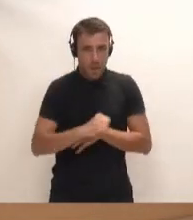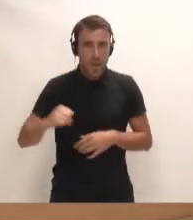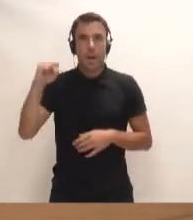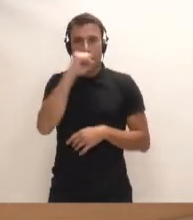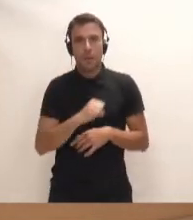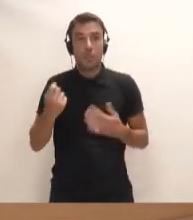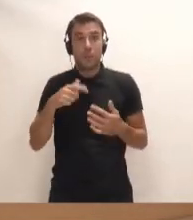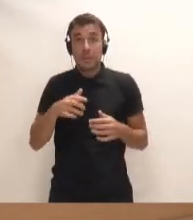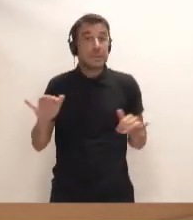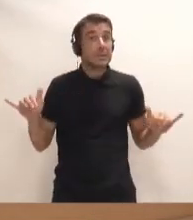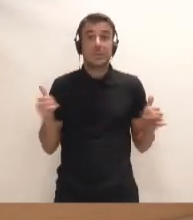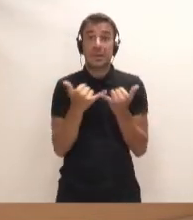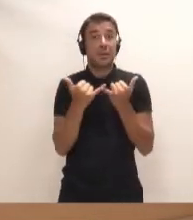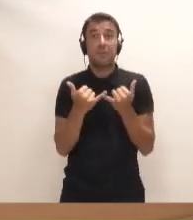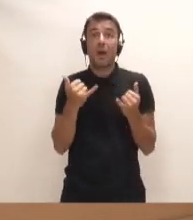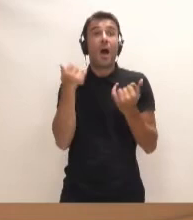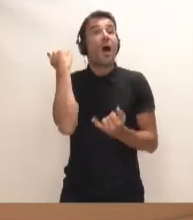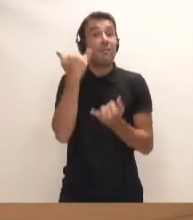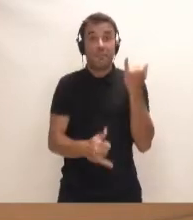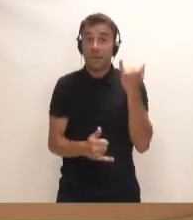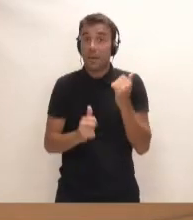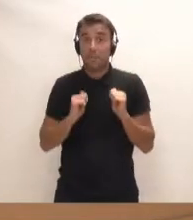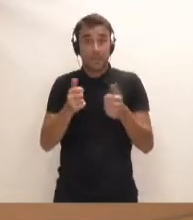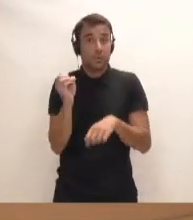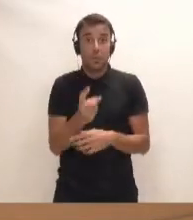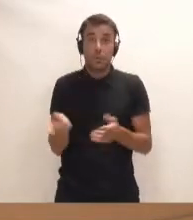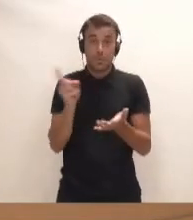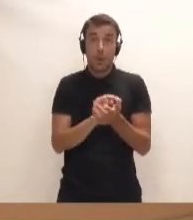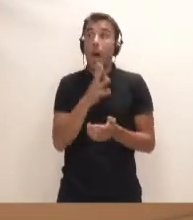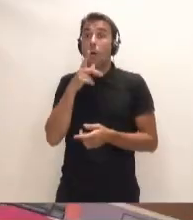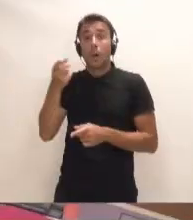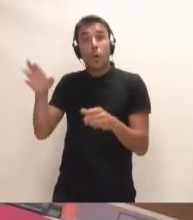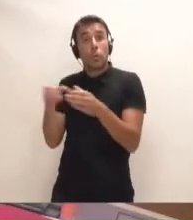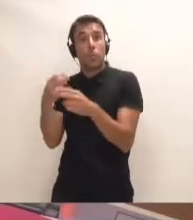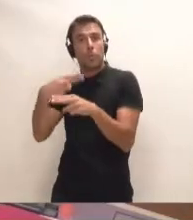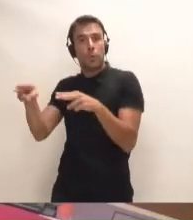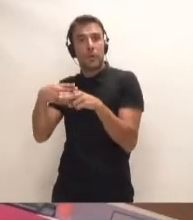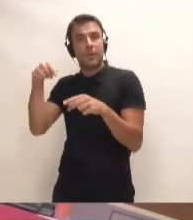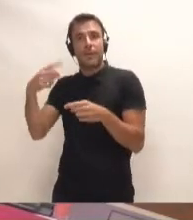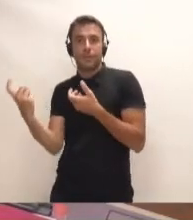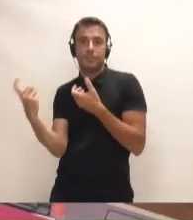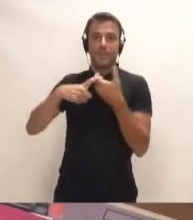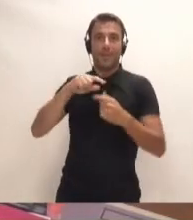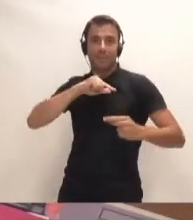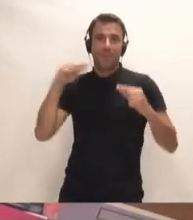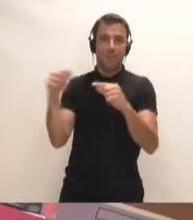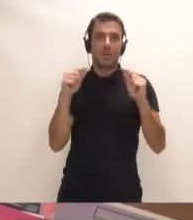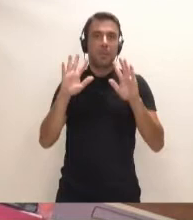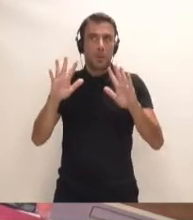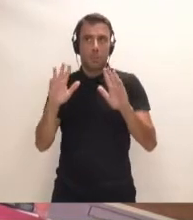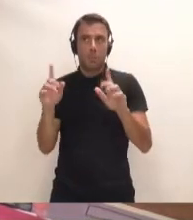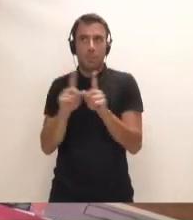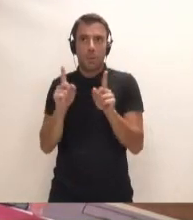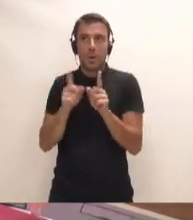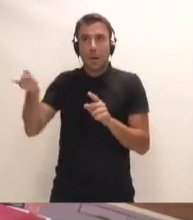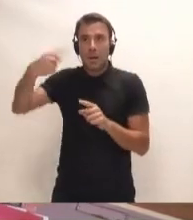siempre acaba igual. Y ahora incluso algún que otro partido político ha entrado en este debate cuando realmente tampoco tiene